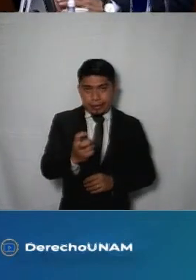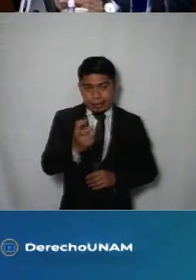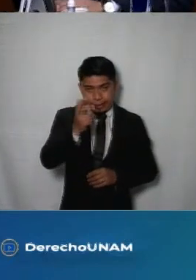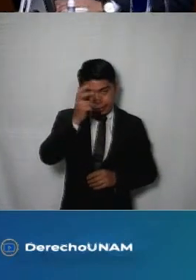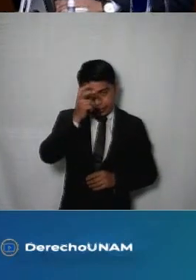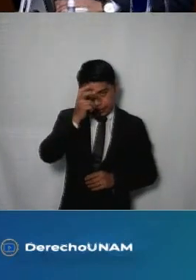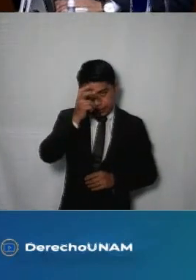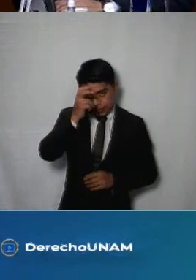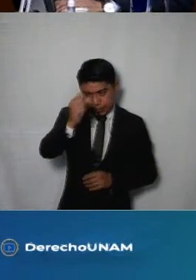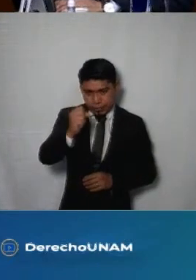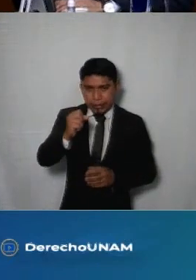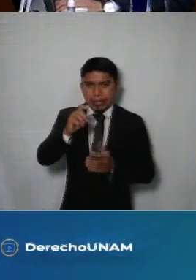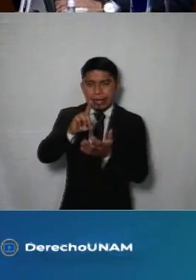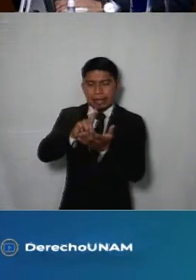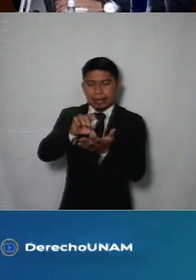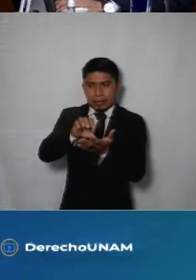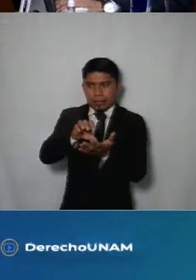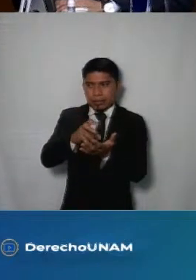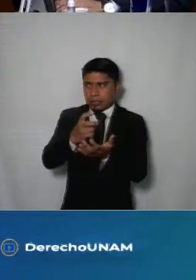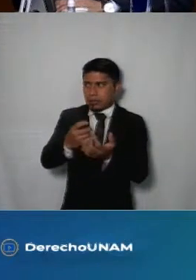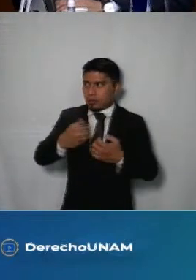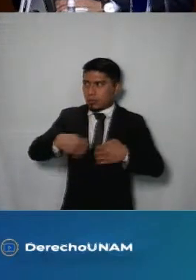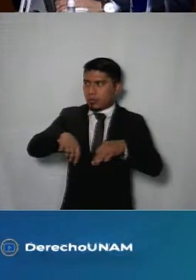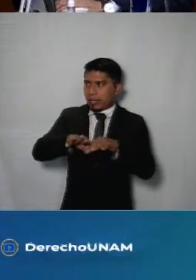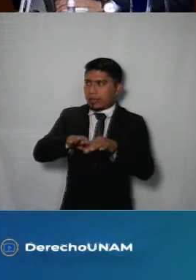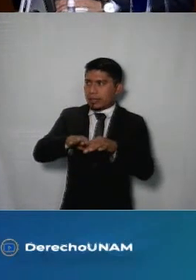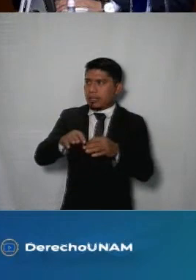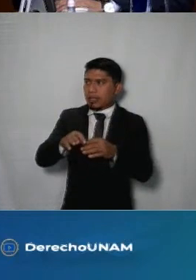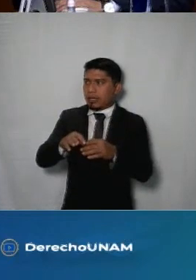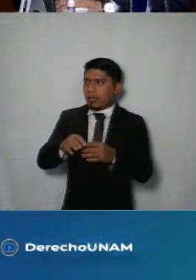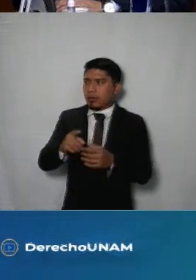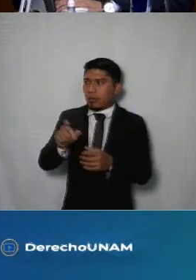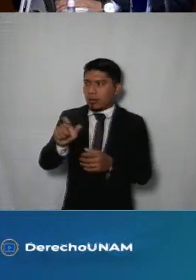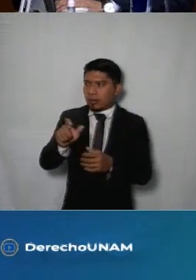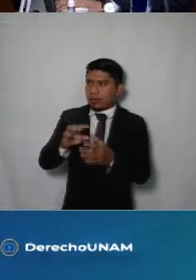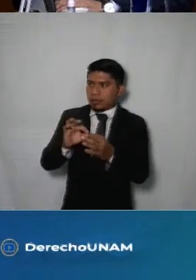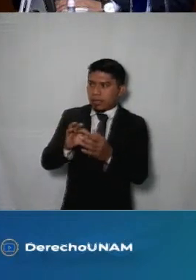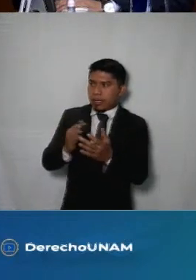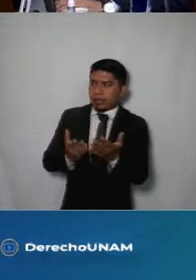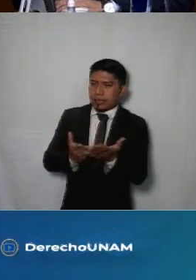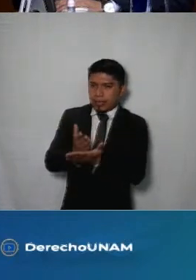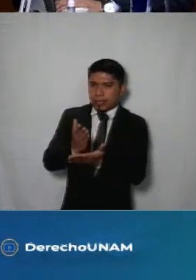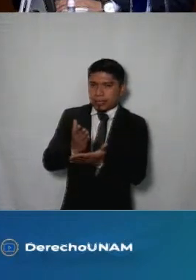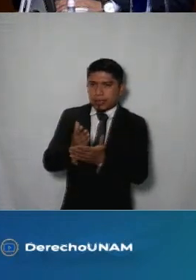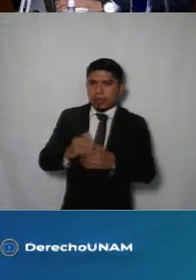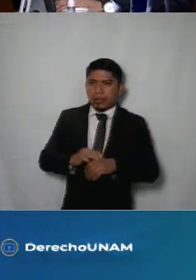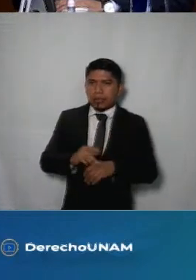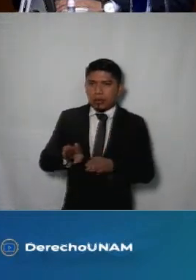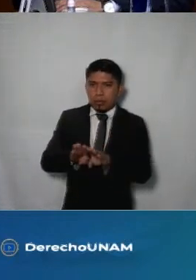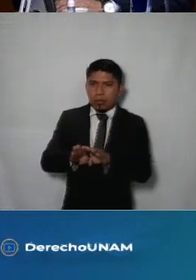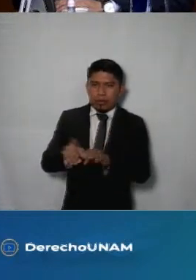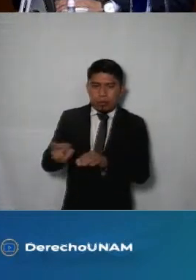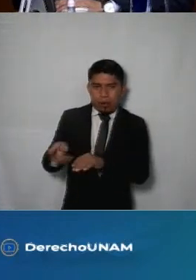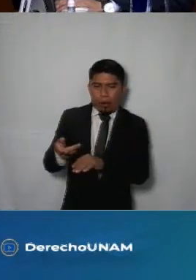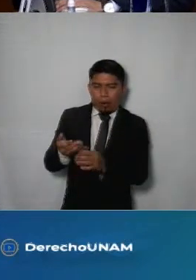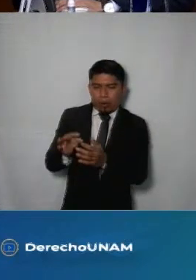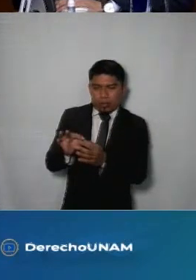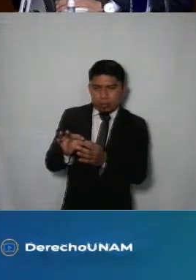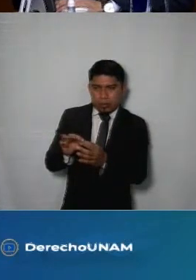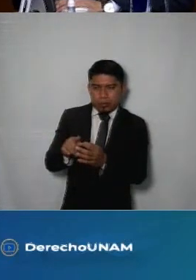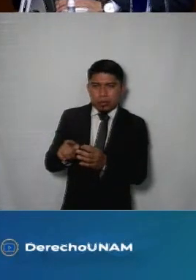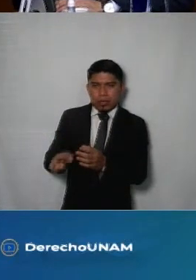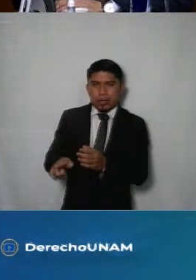concepción de la discapacidad revista una importancia fundamental cuando hablamos de accesibilidad pues como lo ha señalado